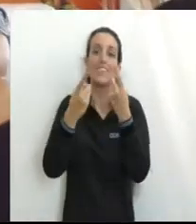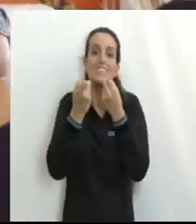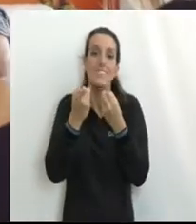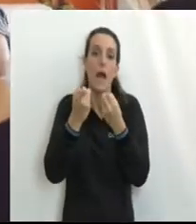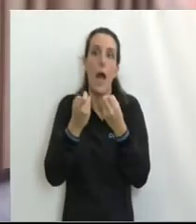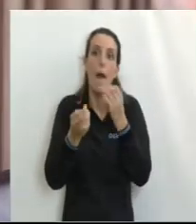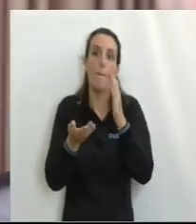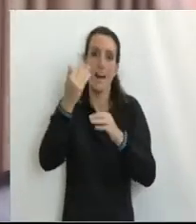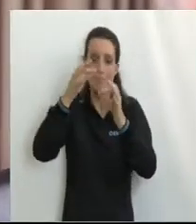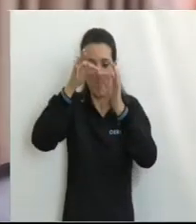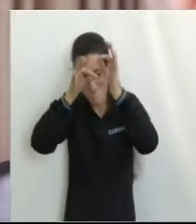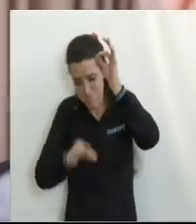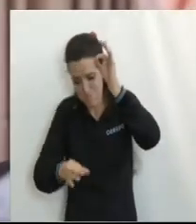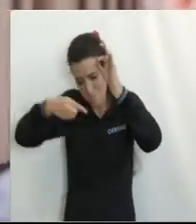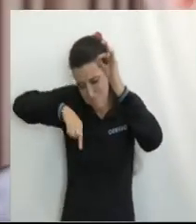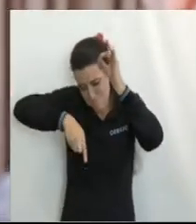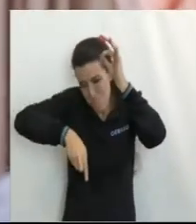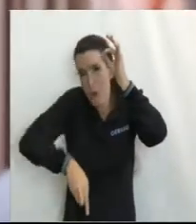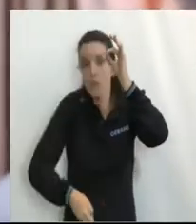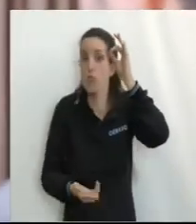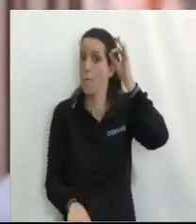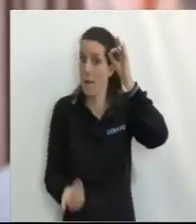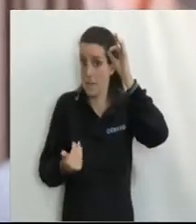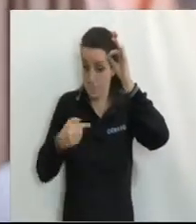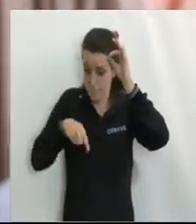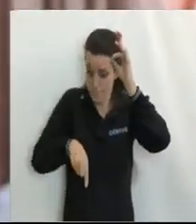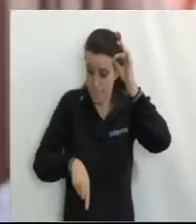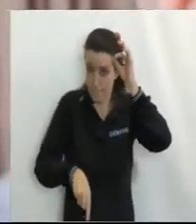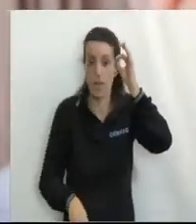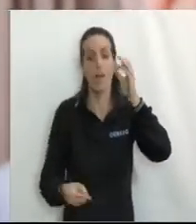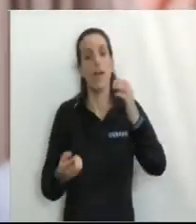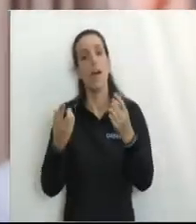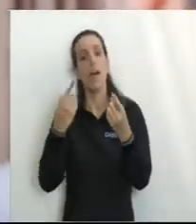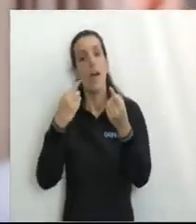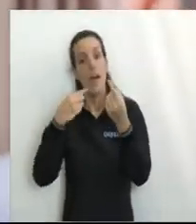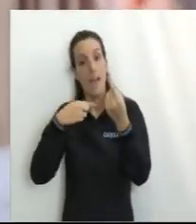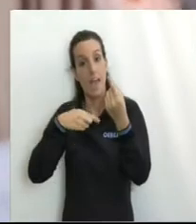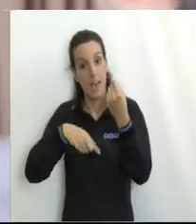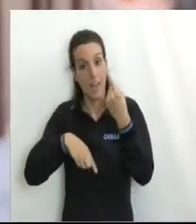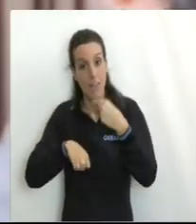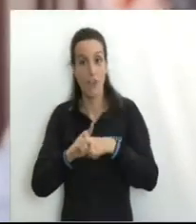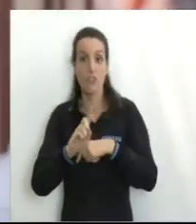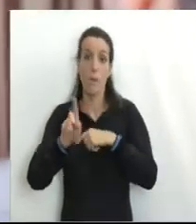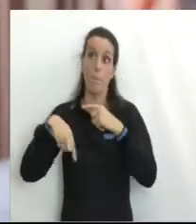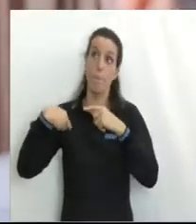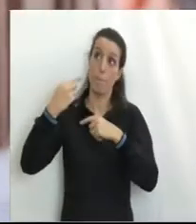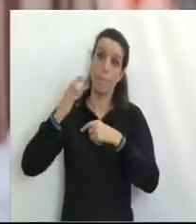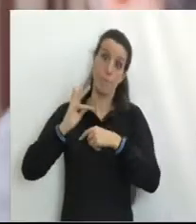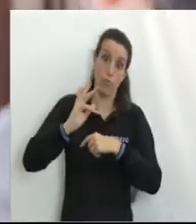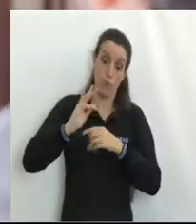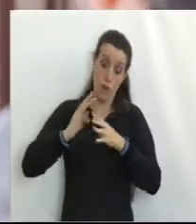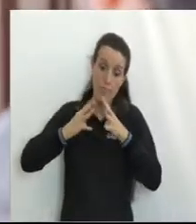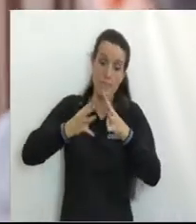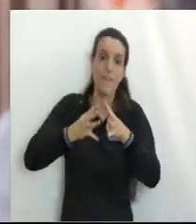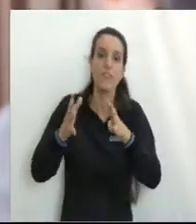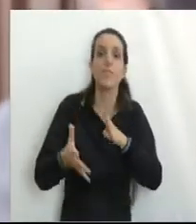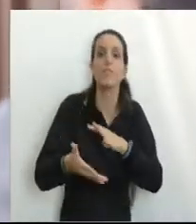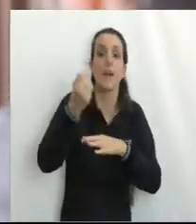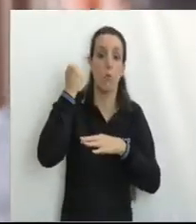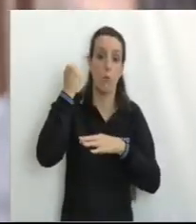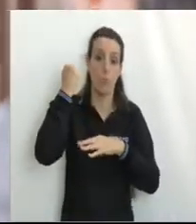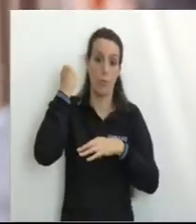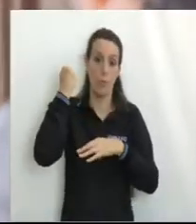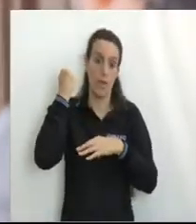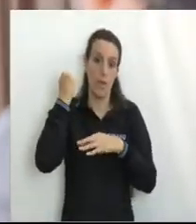zonas Más profundas Y más promisorias De la cuenca Claro Y en ese sentido El siguiente